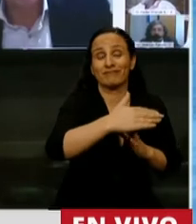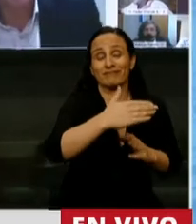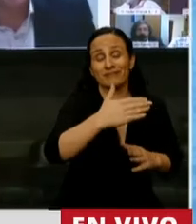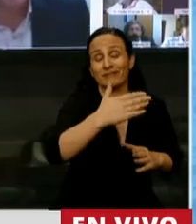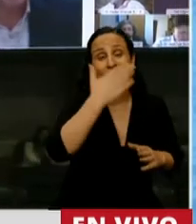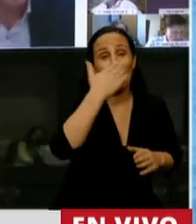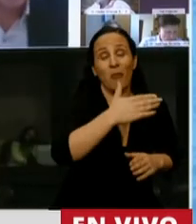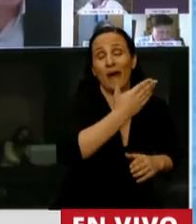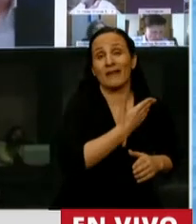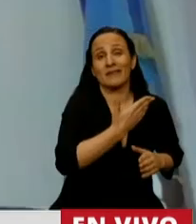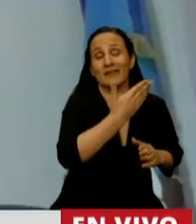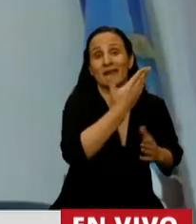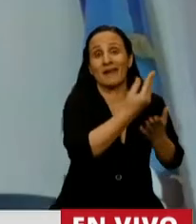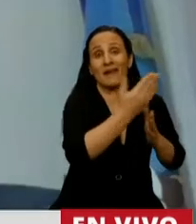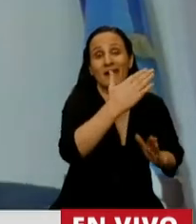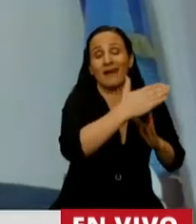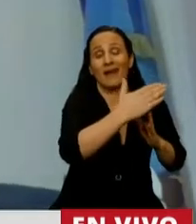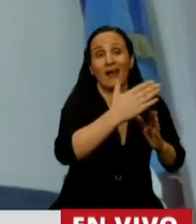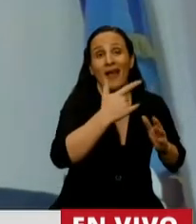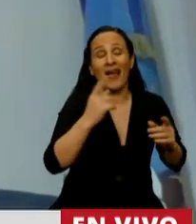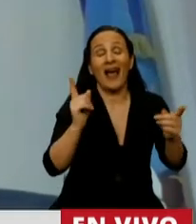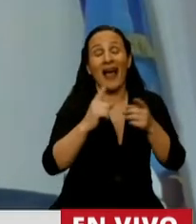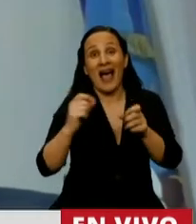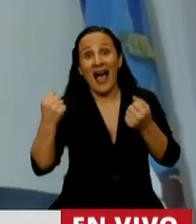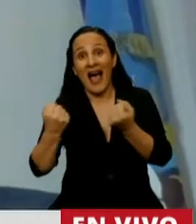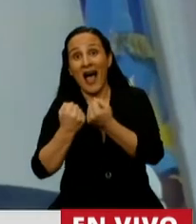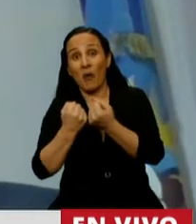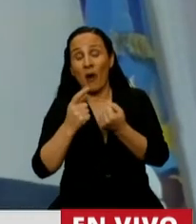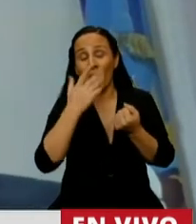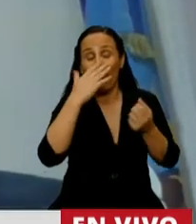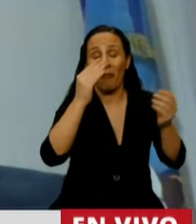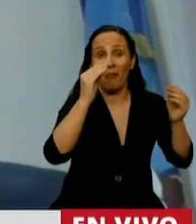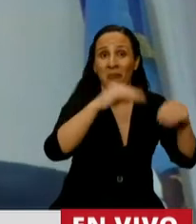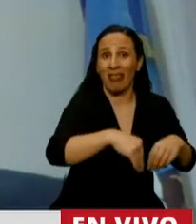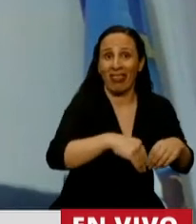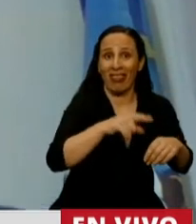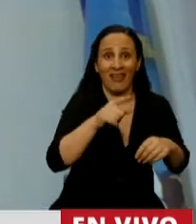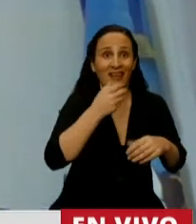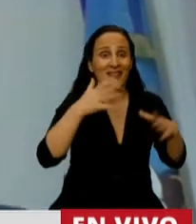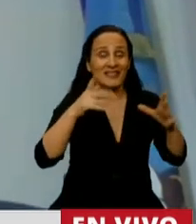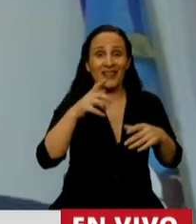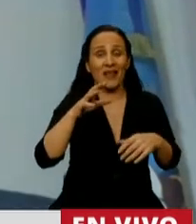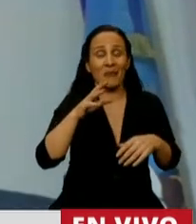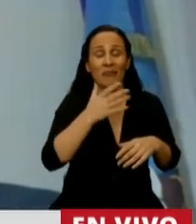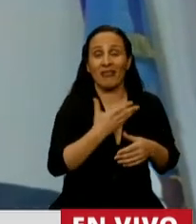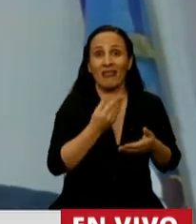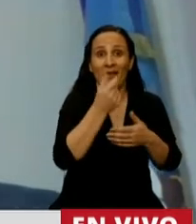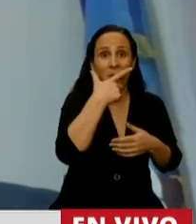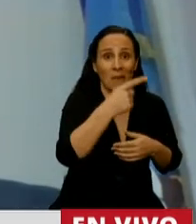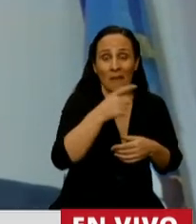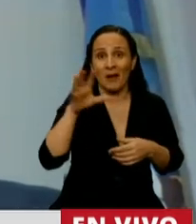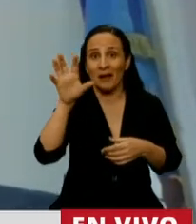y esos convenios se iban cayendo y las provincias que no eran del color político del Gobierno Nacional eran duramente castigadas, como por ejemplo